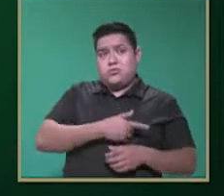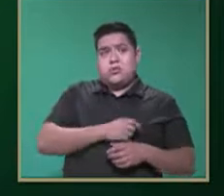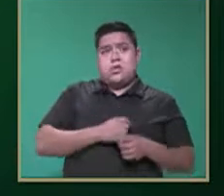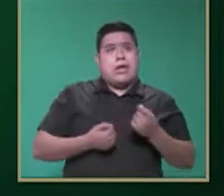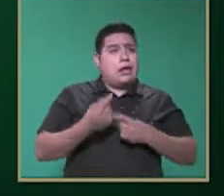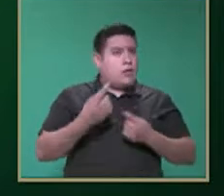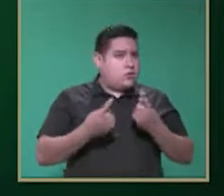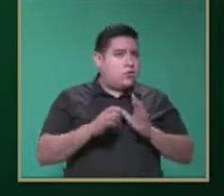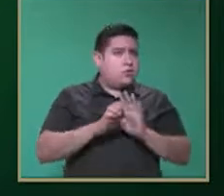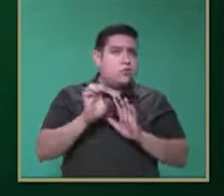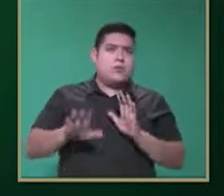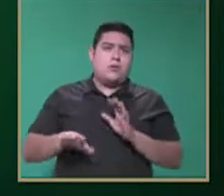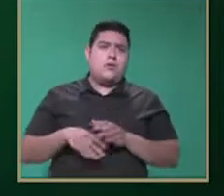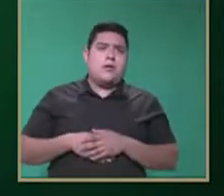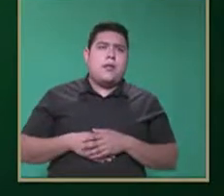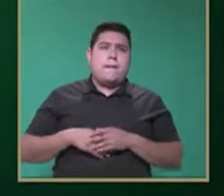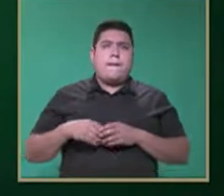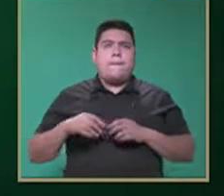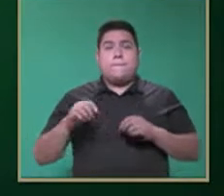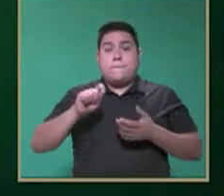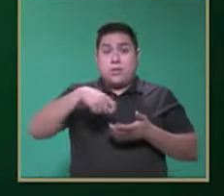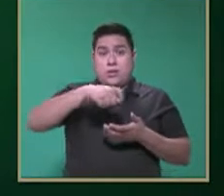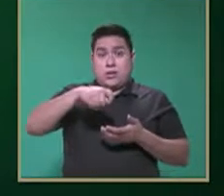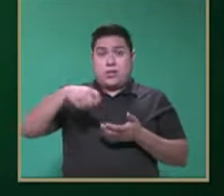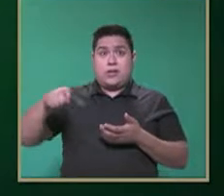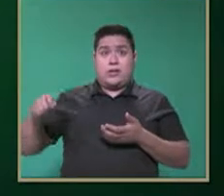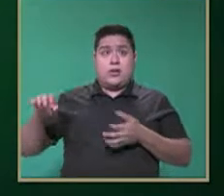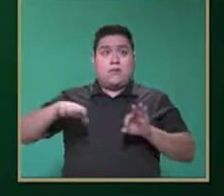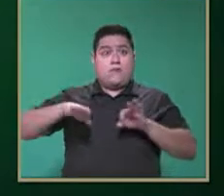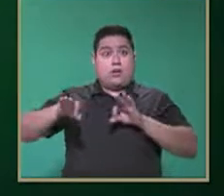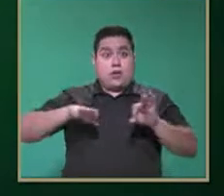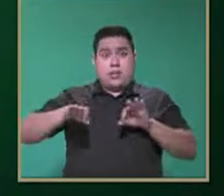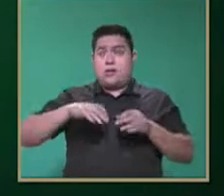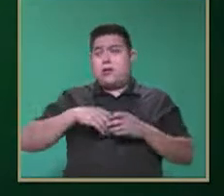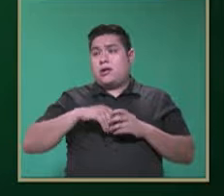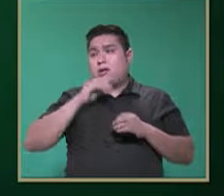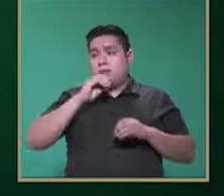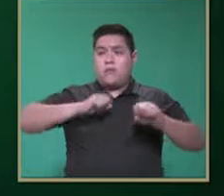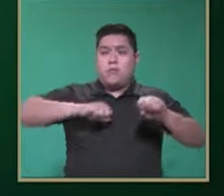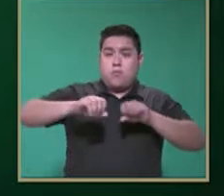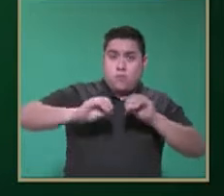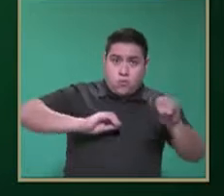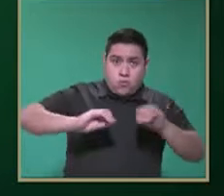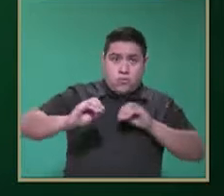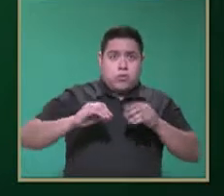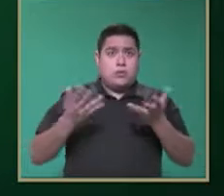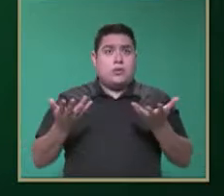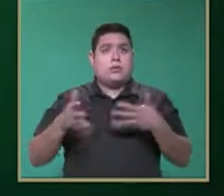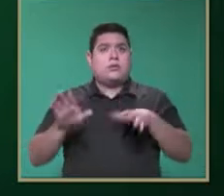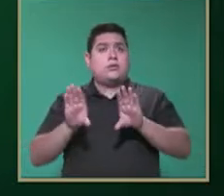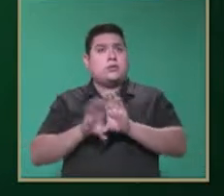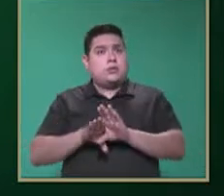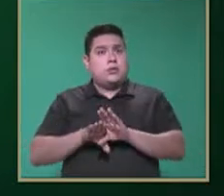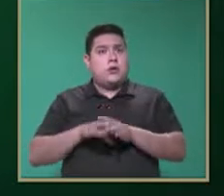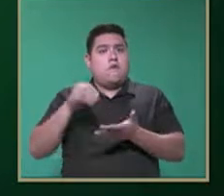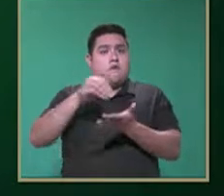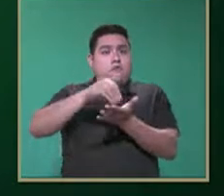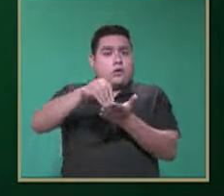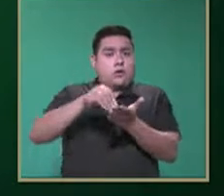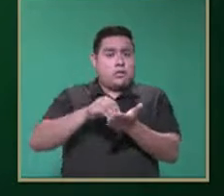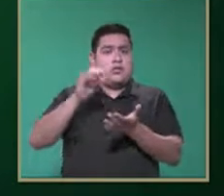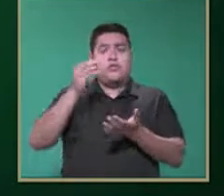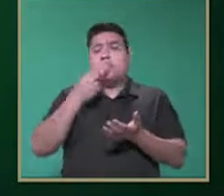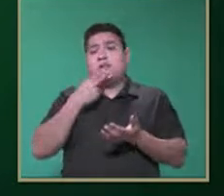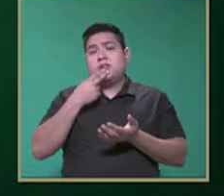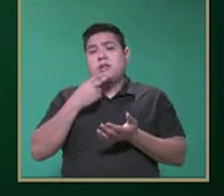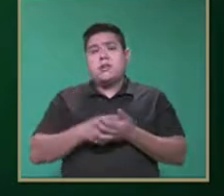ellas es trabajar la motricidad fina y gruesa. ¿Cómo lo podemos hacer? Utilizando fichas, objetos